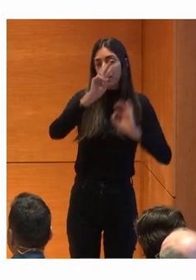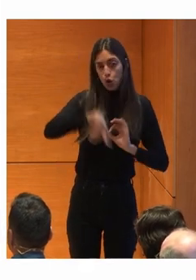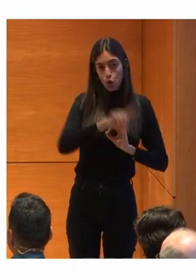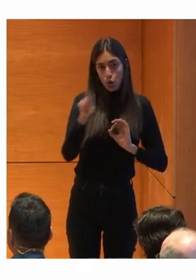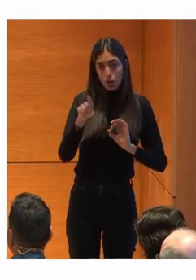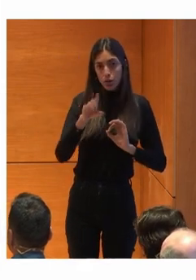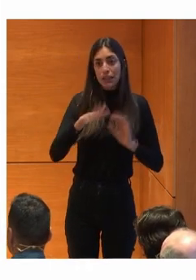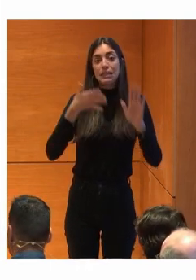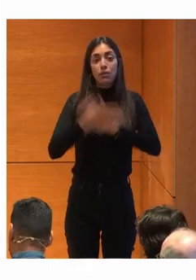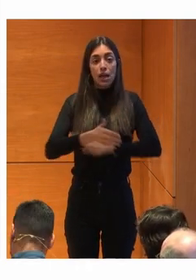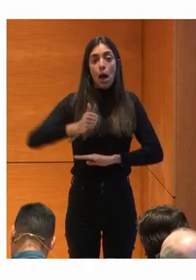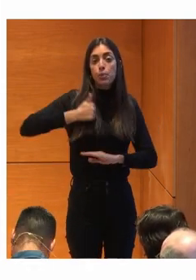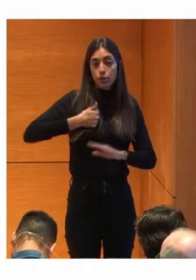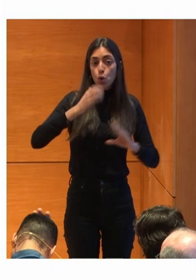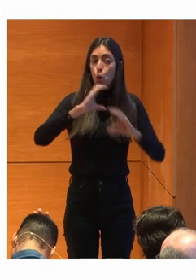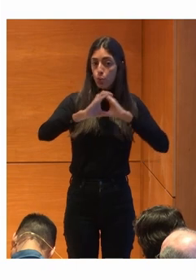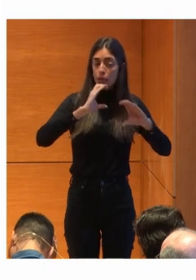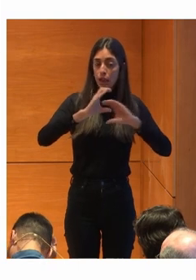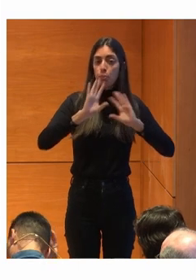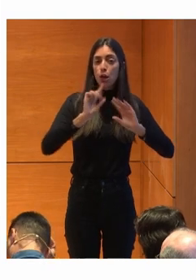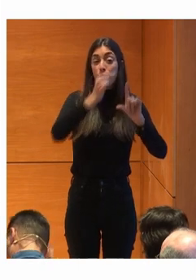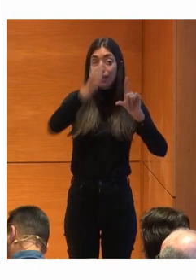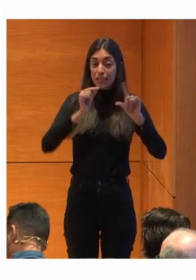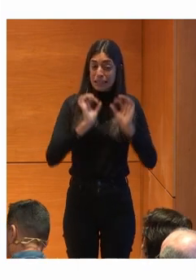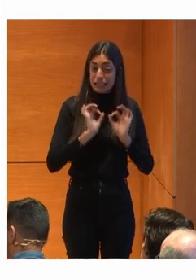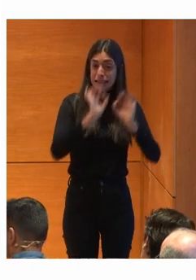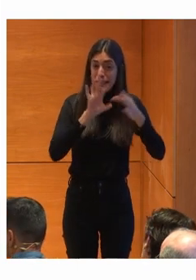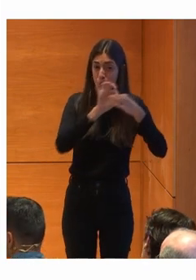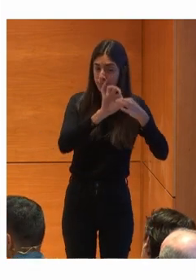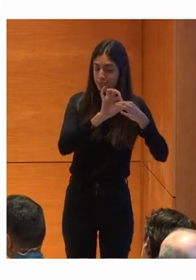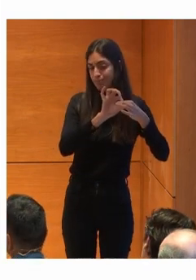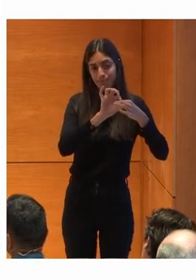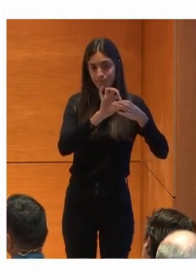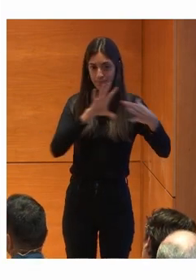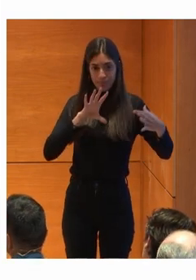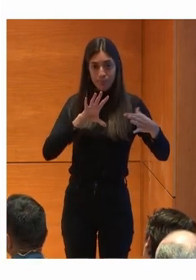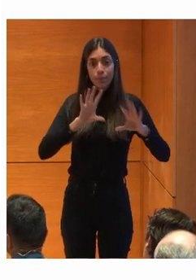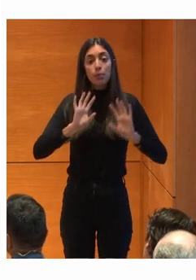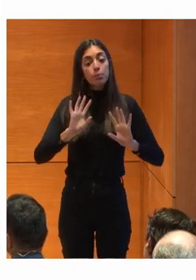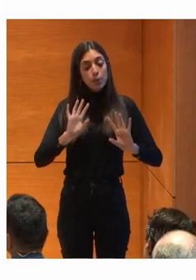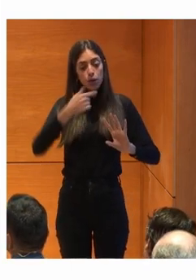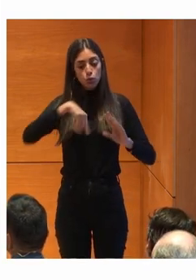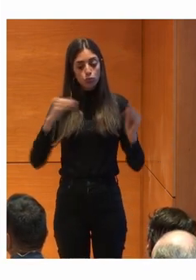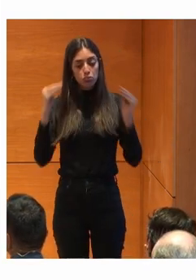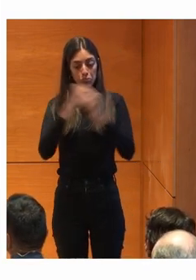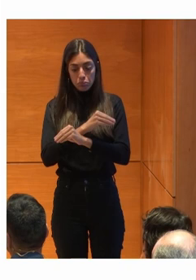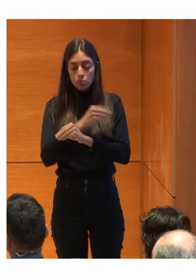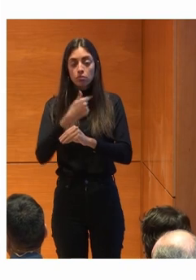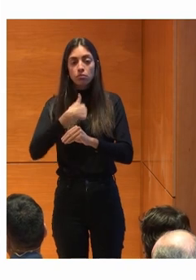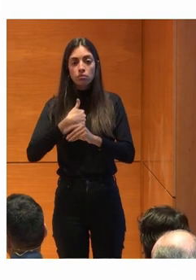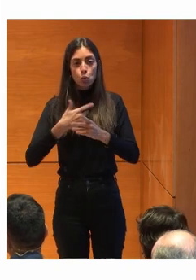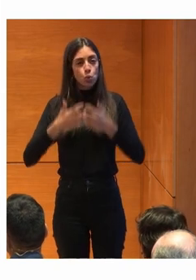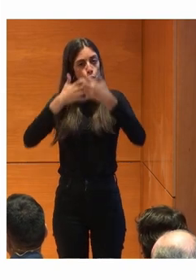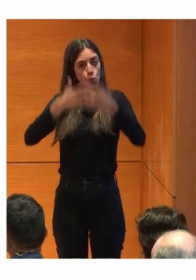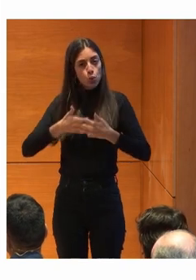aprovecharse Para la comunicación Pero no está diseñada Específicamente para ello Y nosotros en cambio Luchamos Y investigamos Por